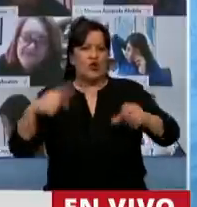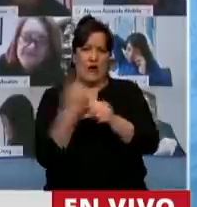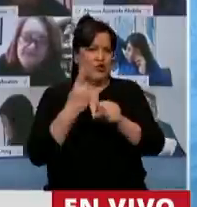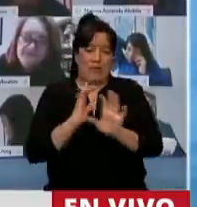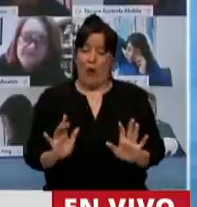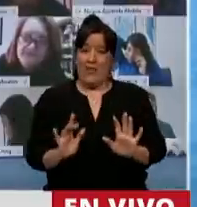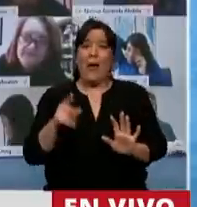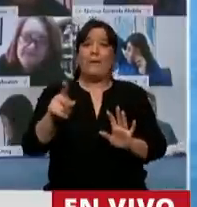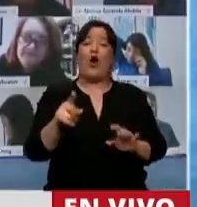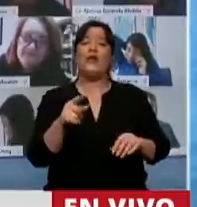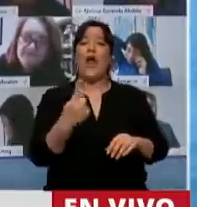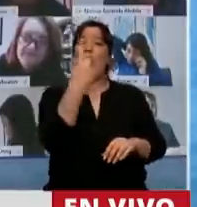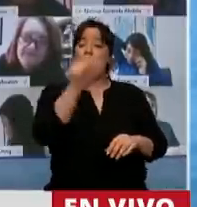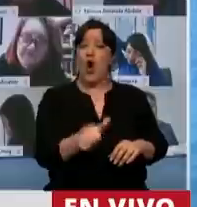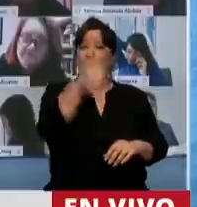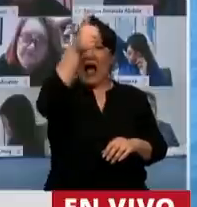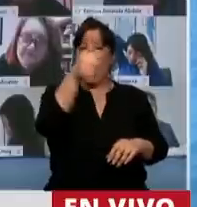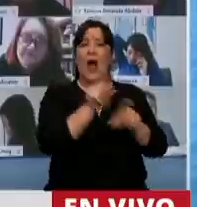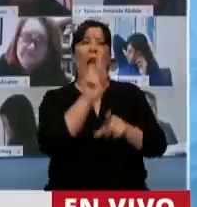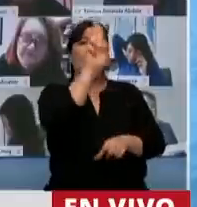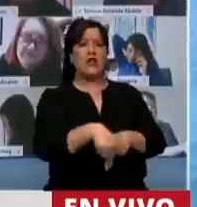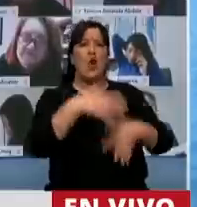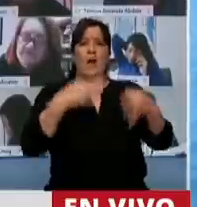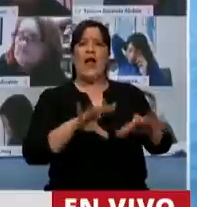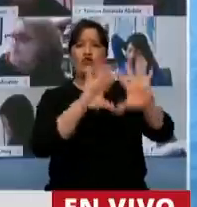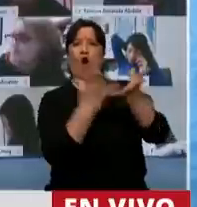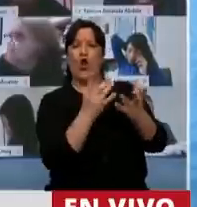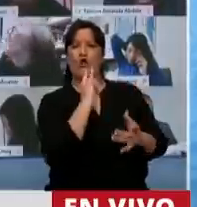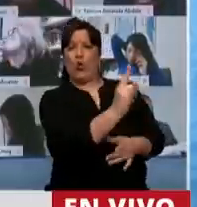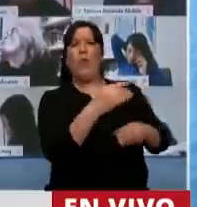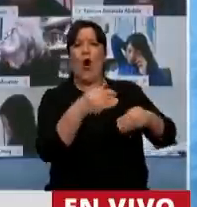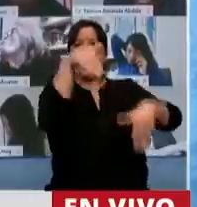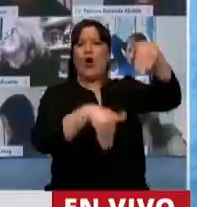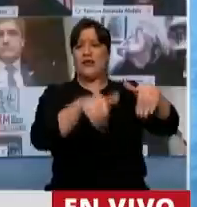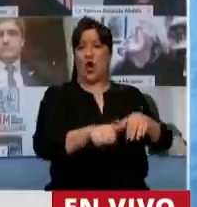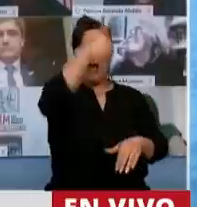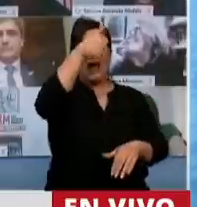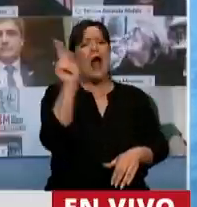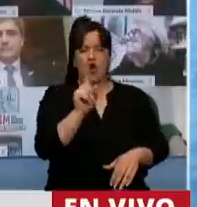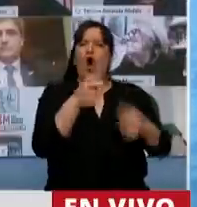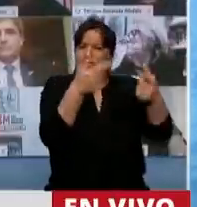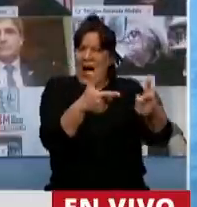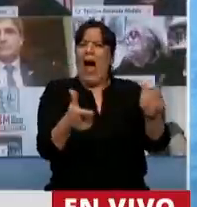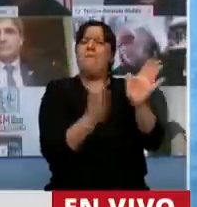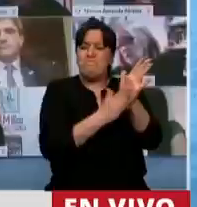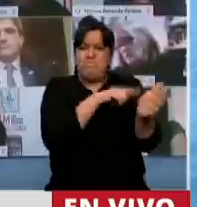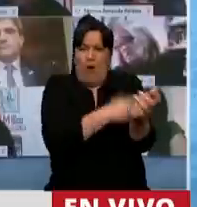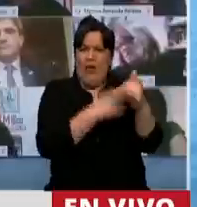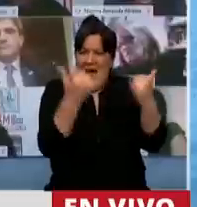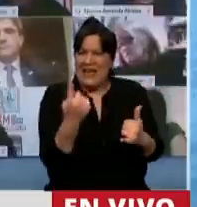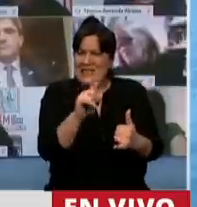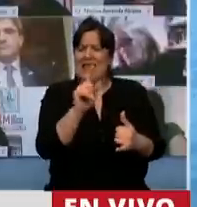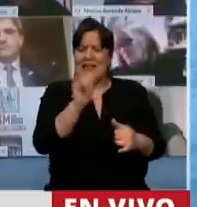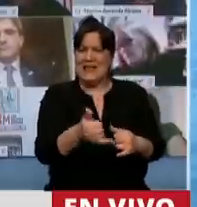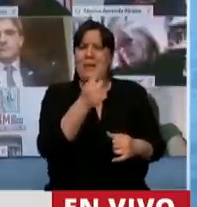porque ganar a uno no le da ni la razón ni la verdad, le da la legitimidad. Si esto fuera así,